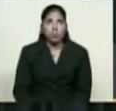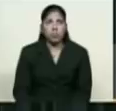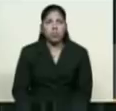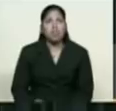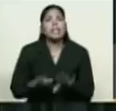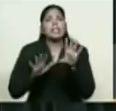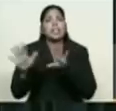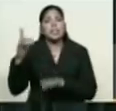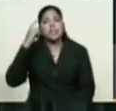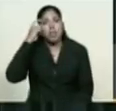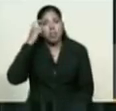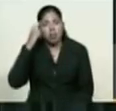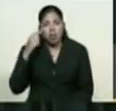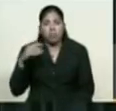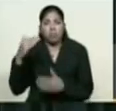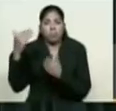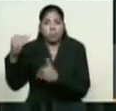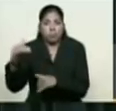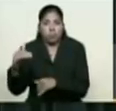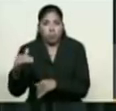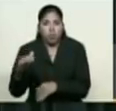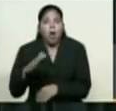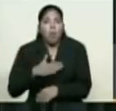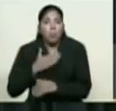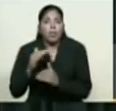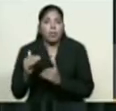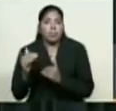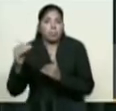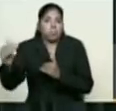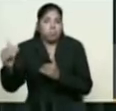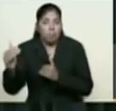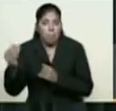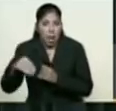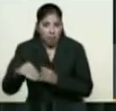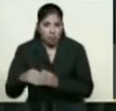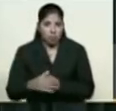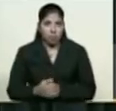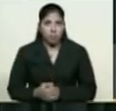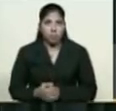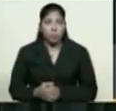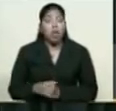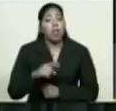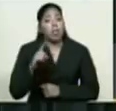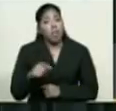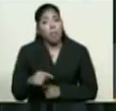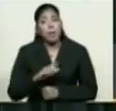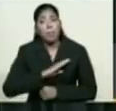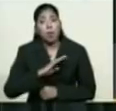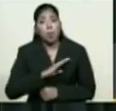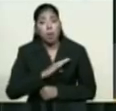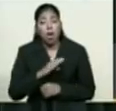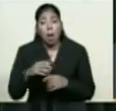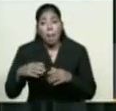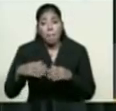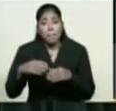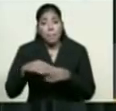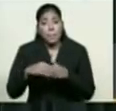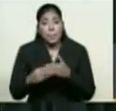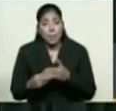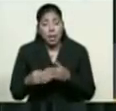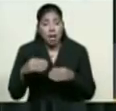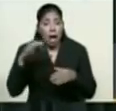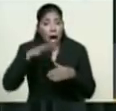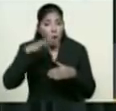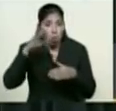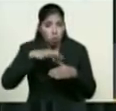días, con posibilidad de ser extendido. Creamos la petrobilletera para el resguardo y ahorro de los